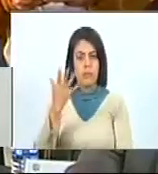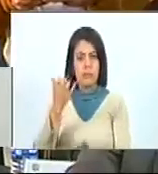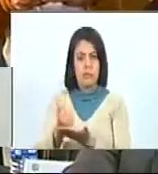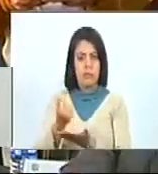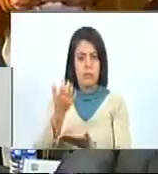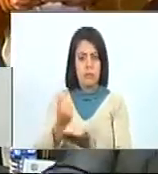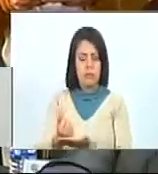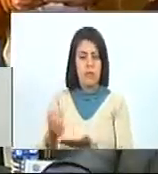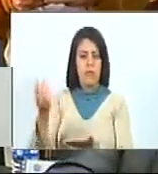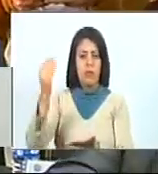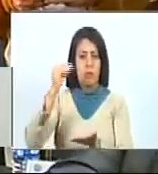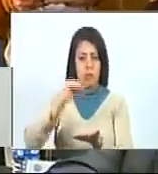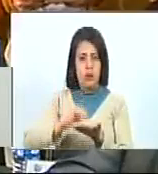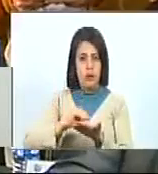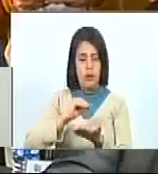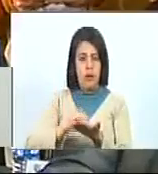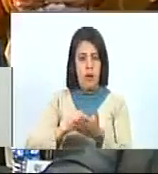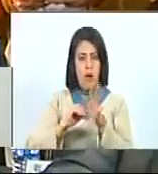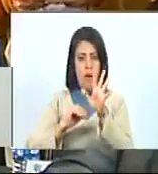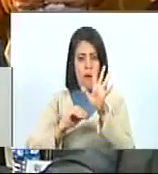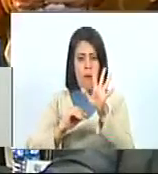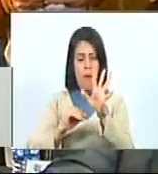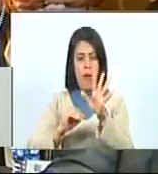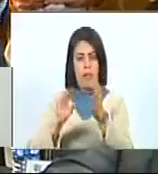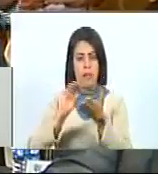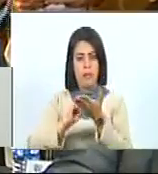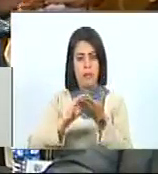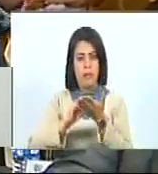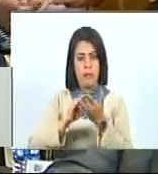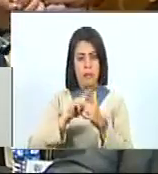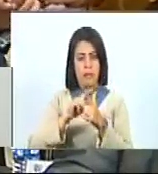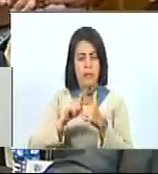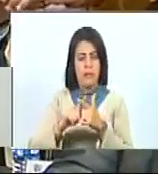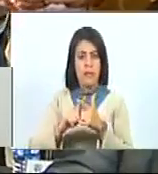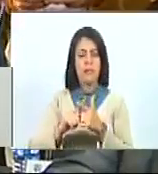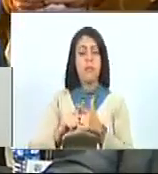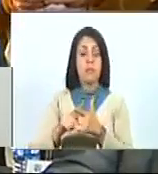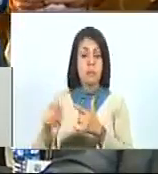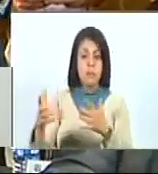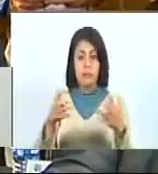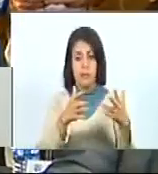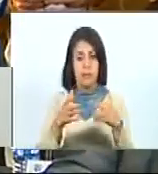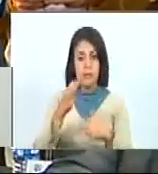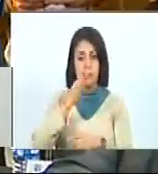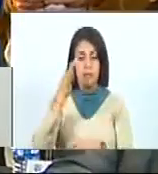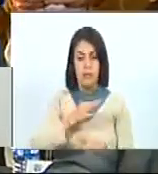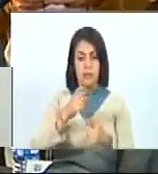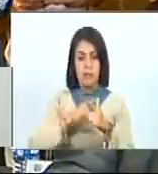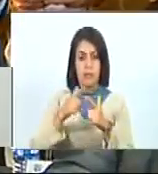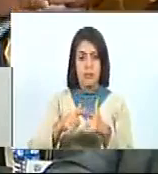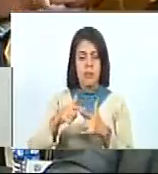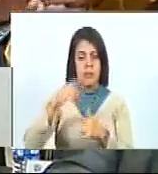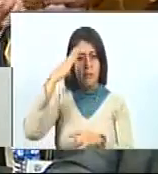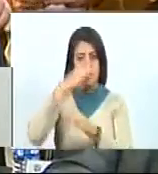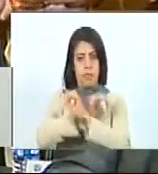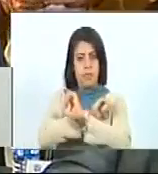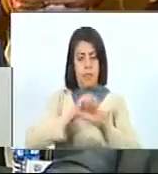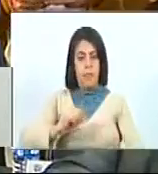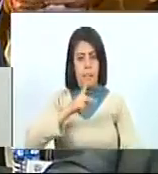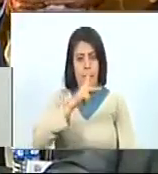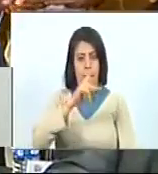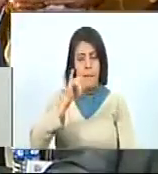resistió durante cinco ocasiones las andanadas realistas. Al frente, el general Piar